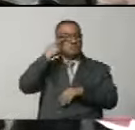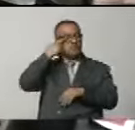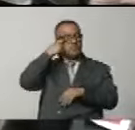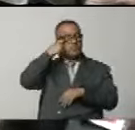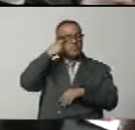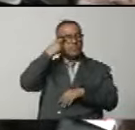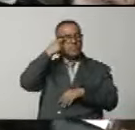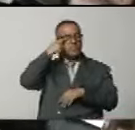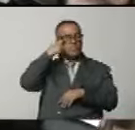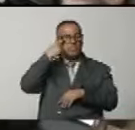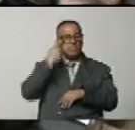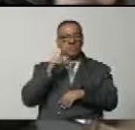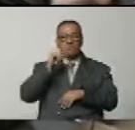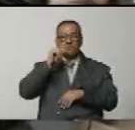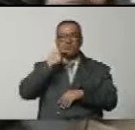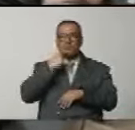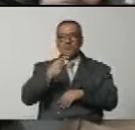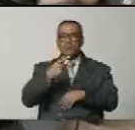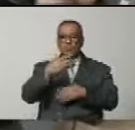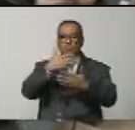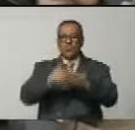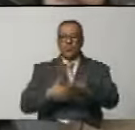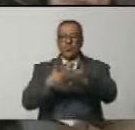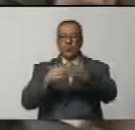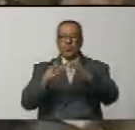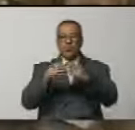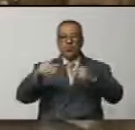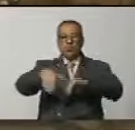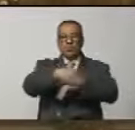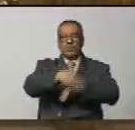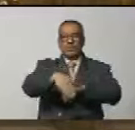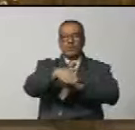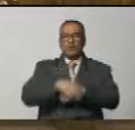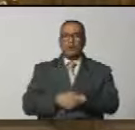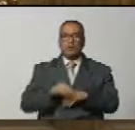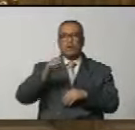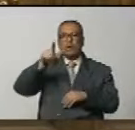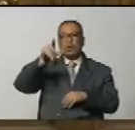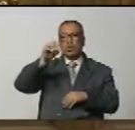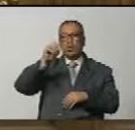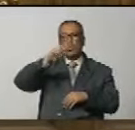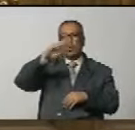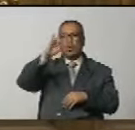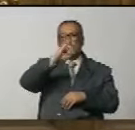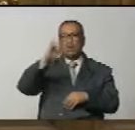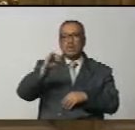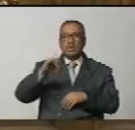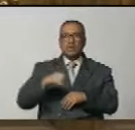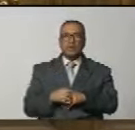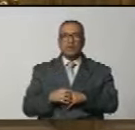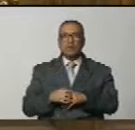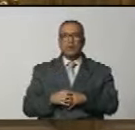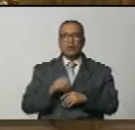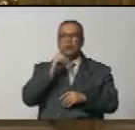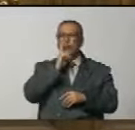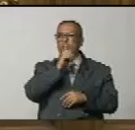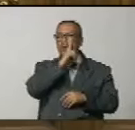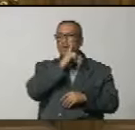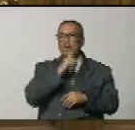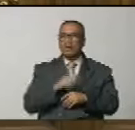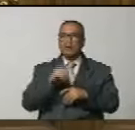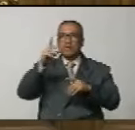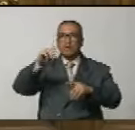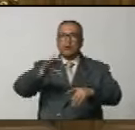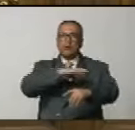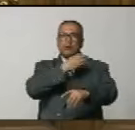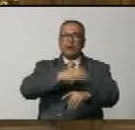Porque, por una ordenanza, todas las calles de Elorza llevan el nombre de un